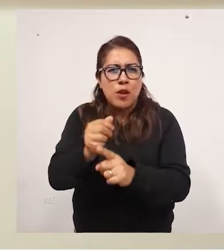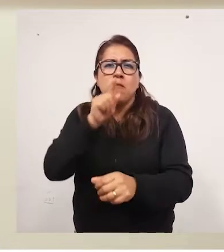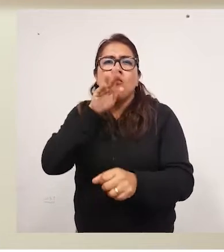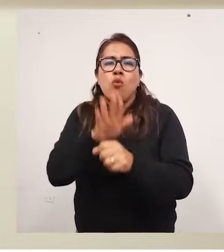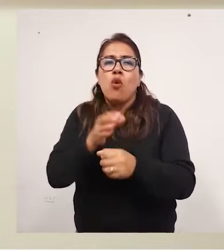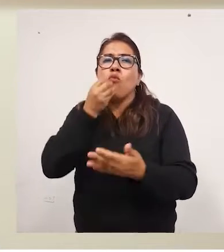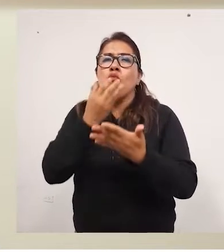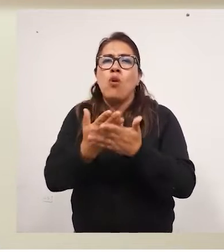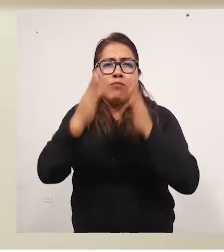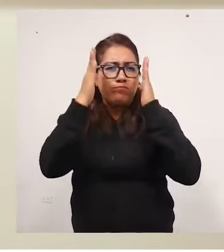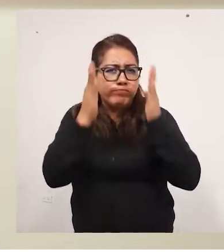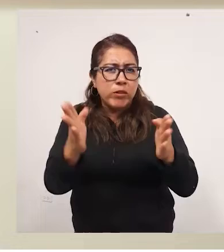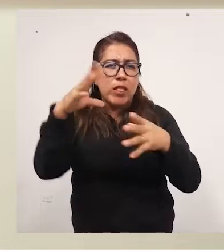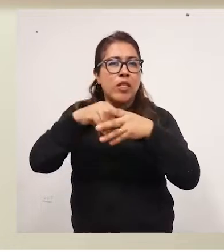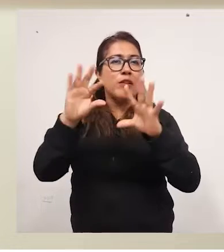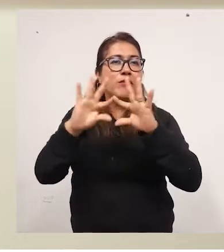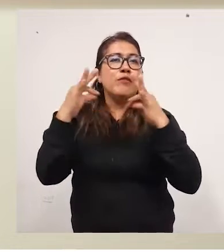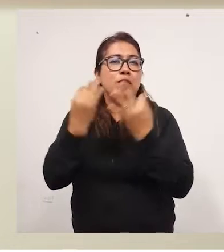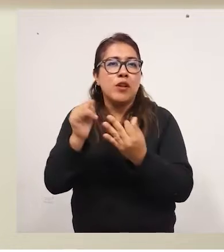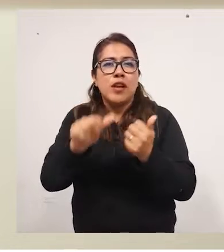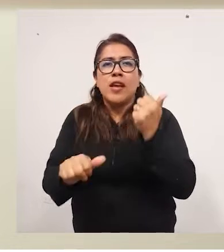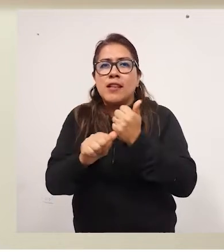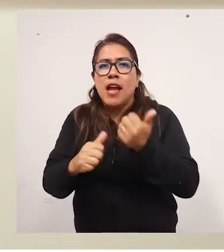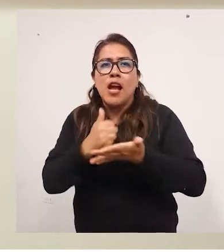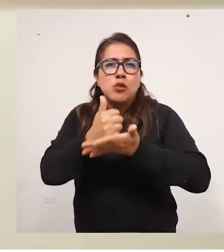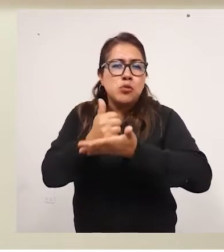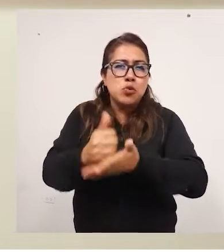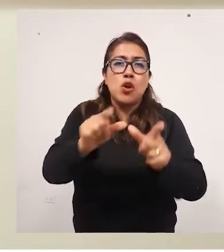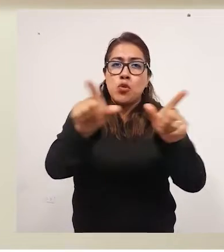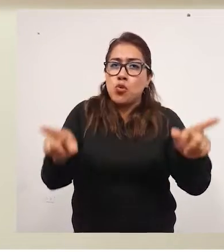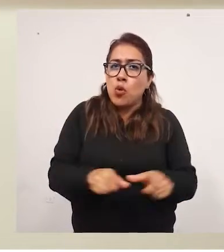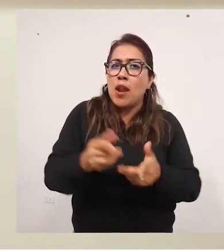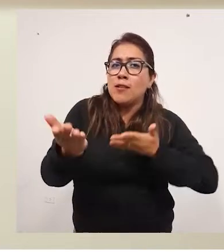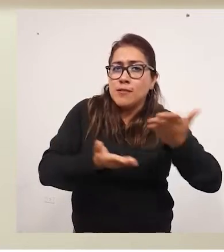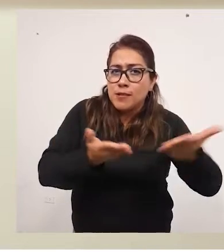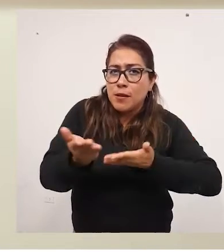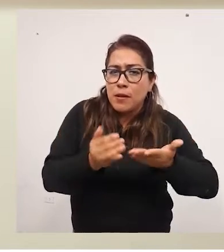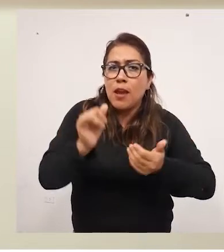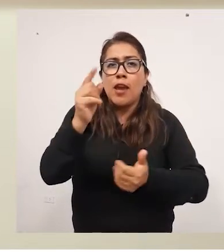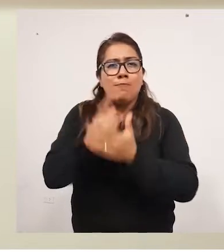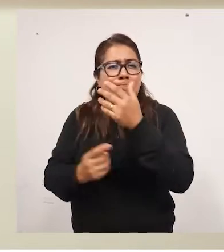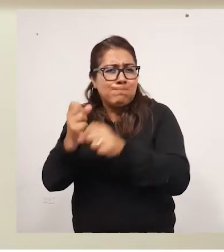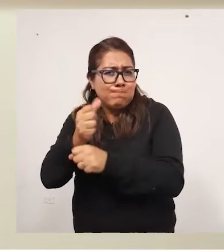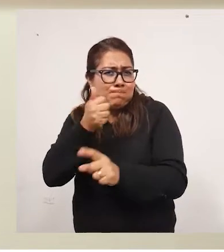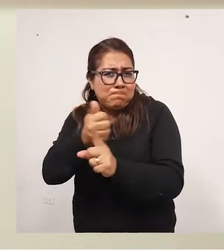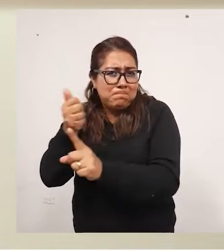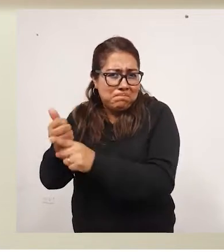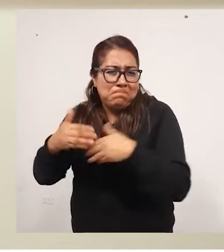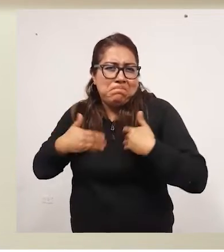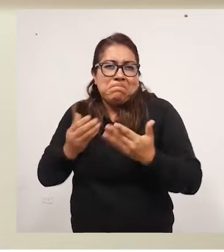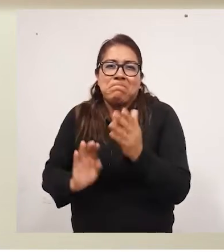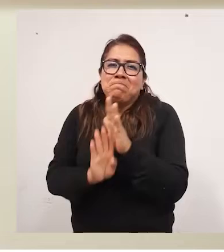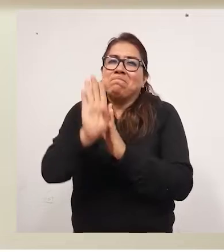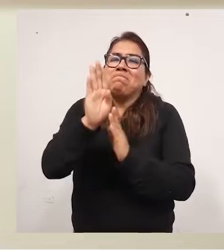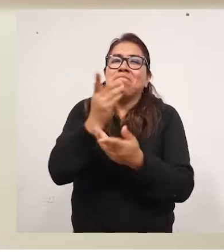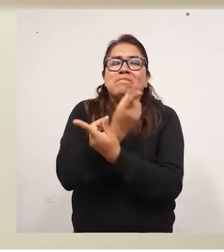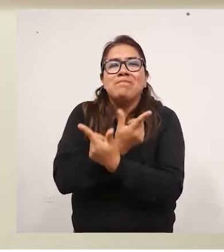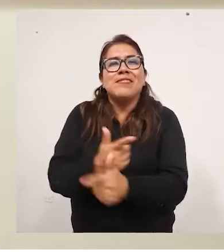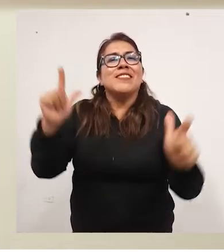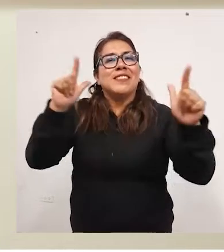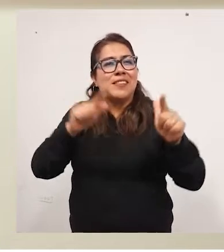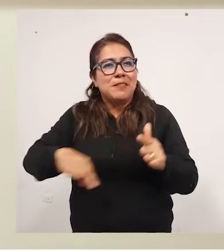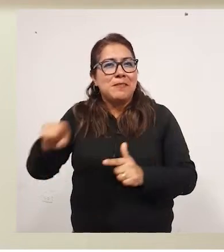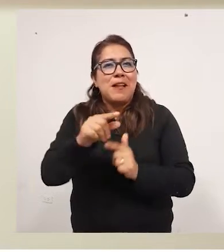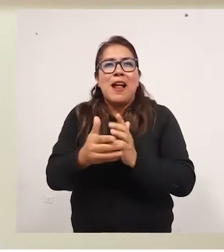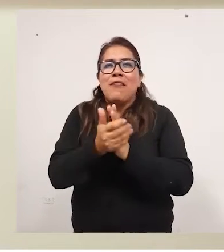garantizando el buen trato en los hogares y la existencia de espacios públicos seguros para que se desarrollen libres con la